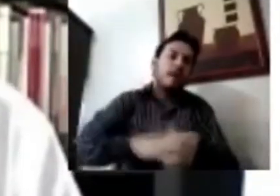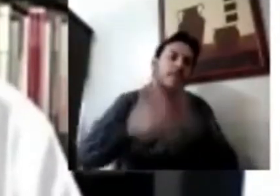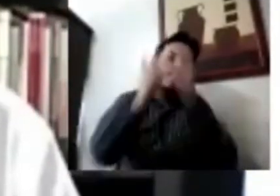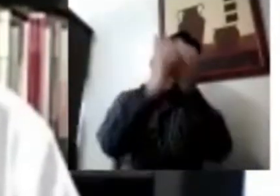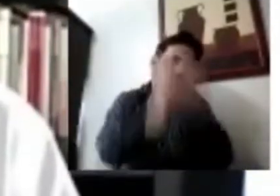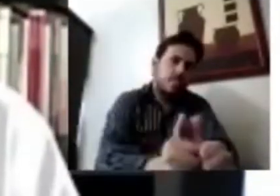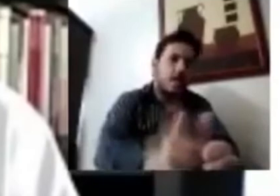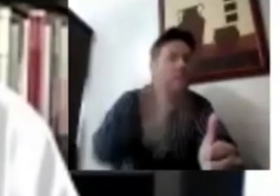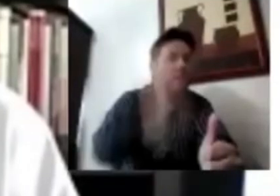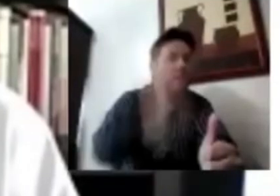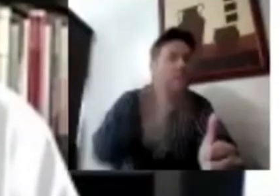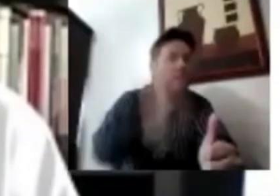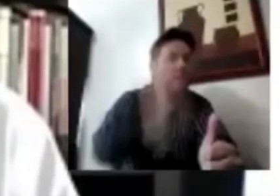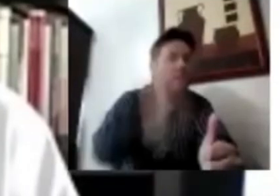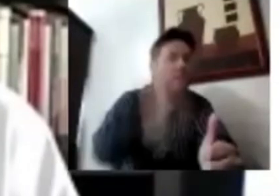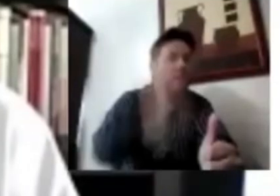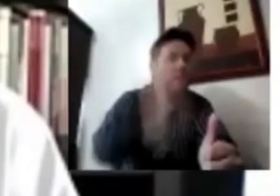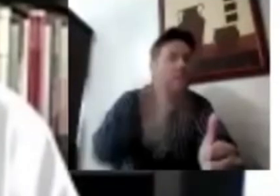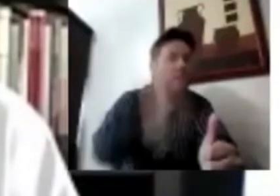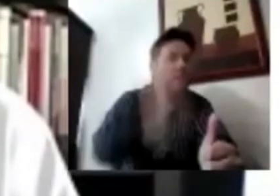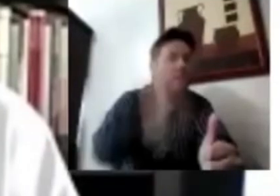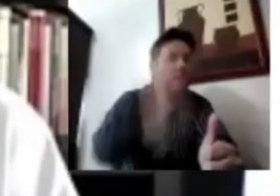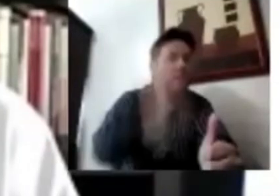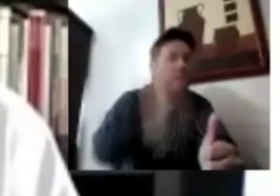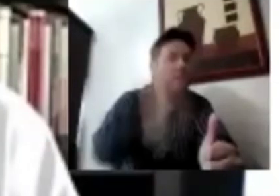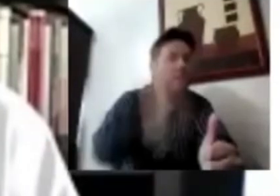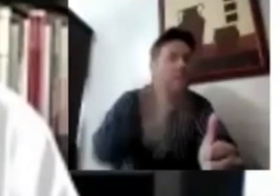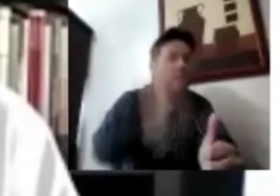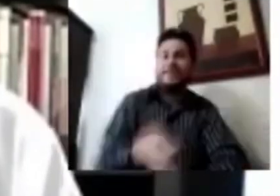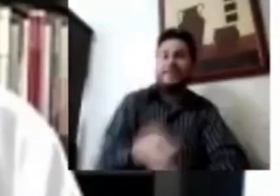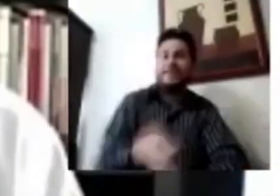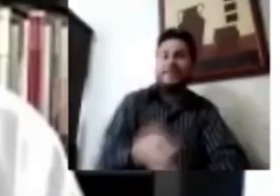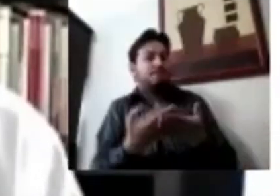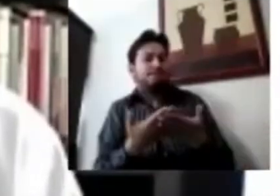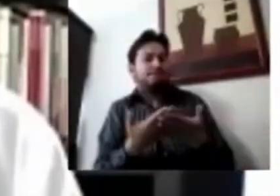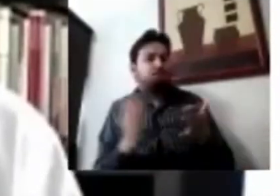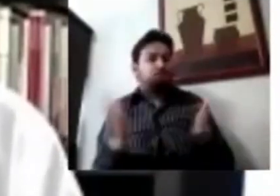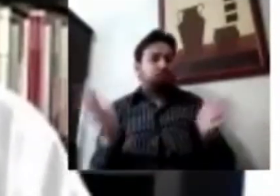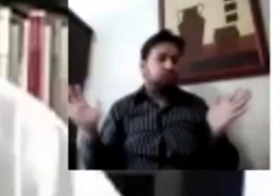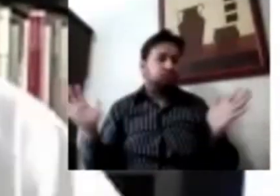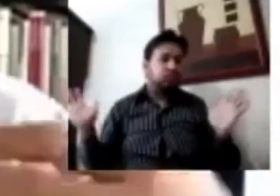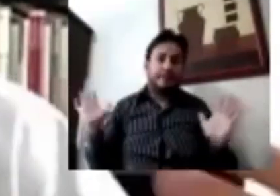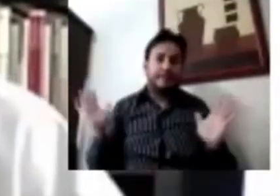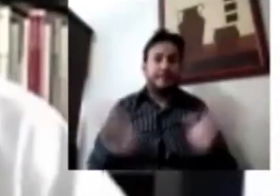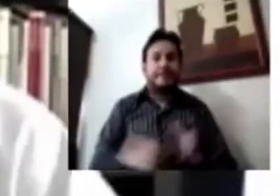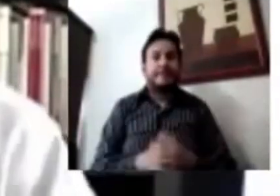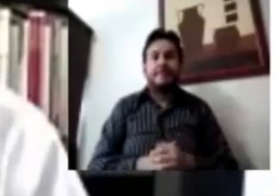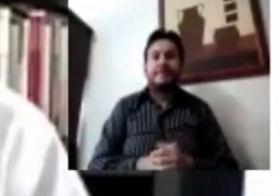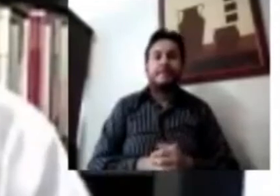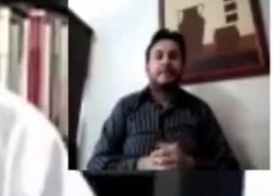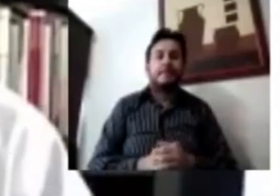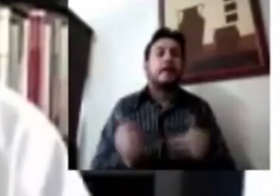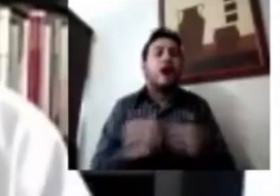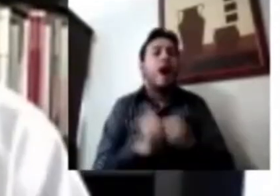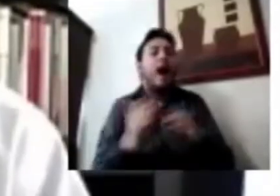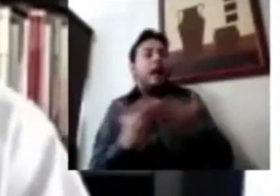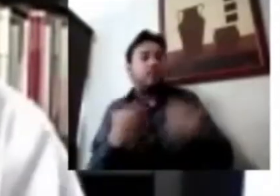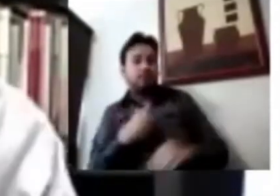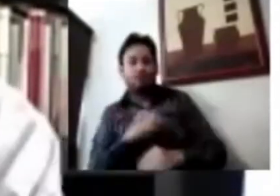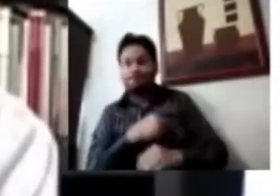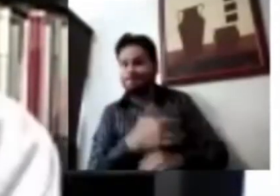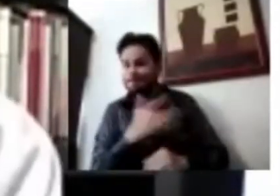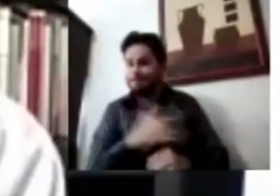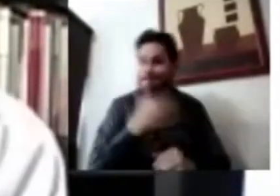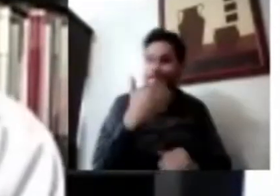decir que la aceptación va a ser amplia. Por supuesto hay un sufrimiento o un costo de otro lado, entre ellos el